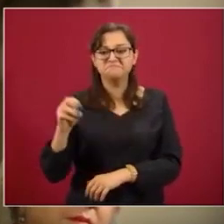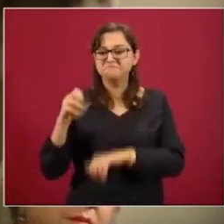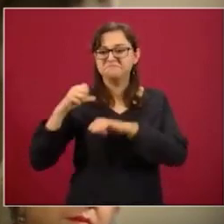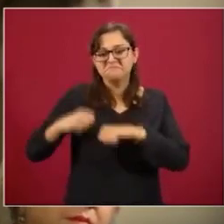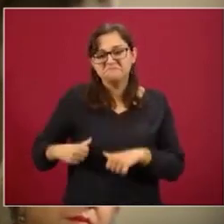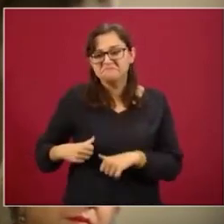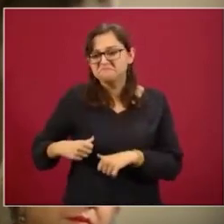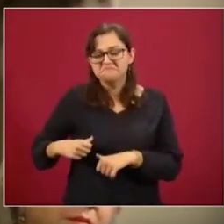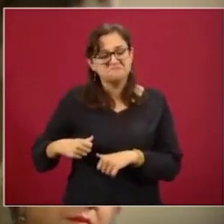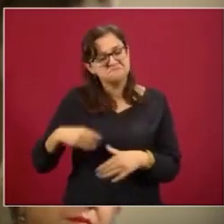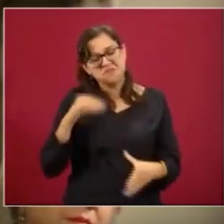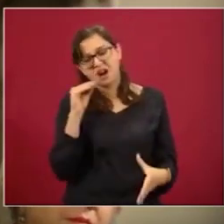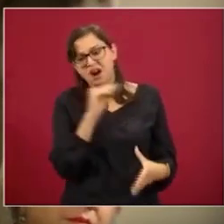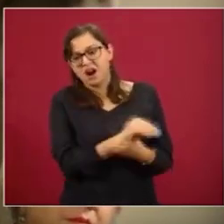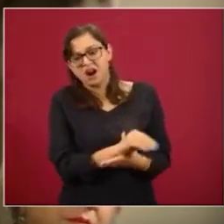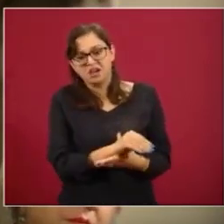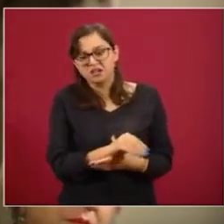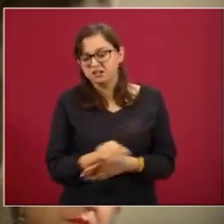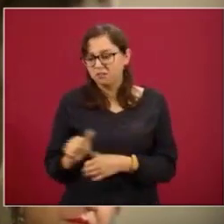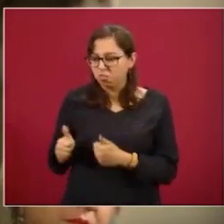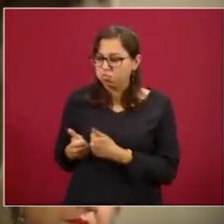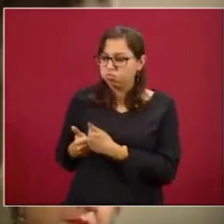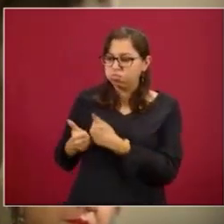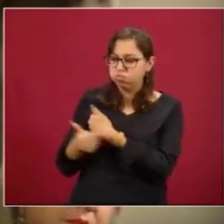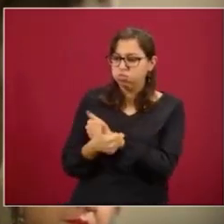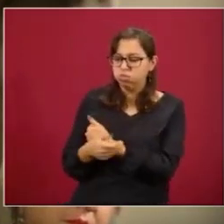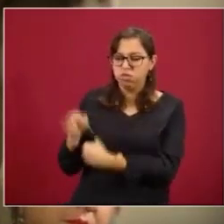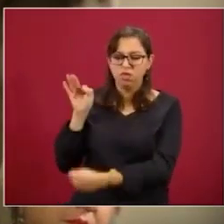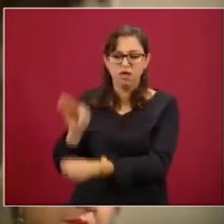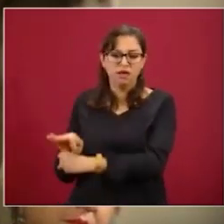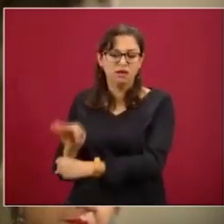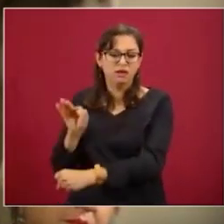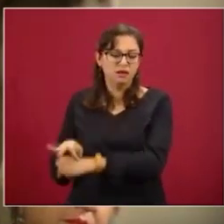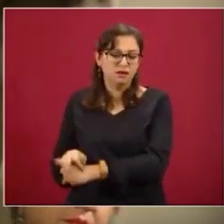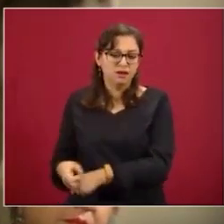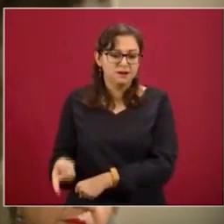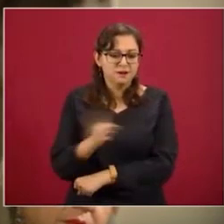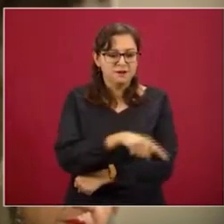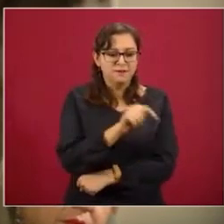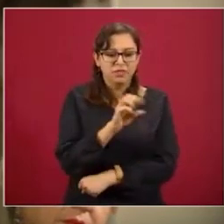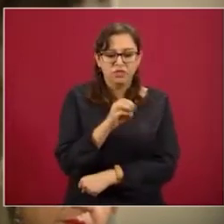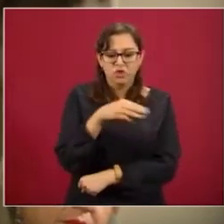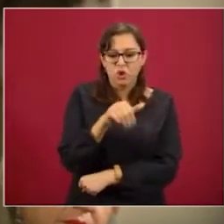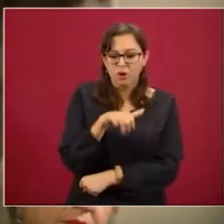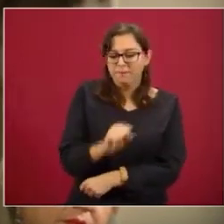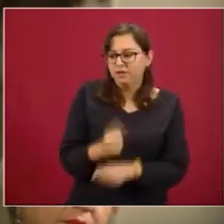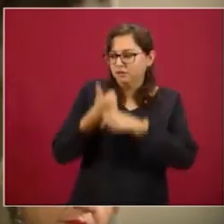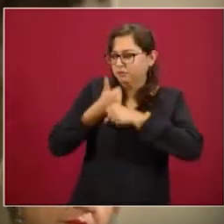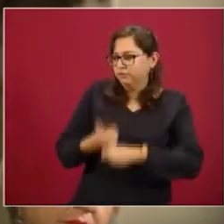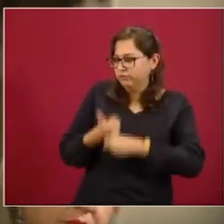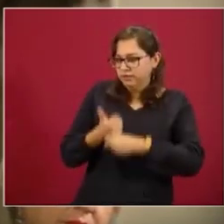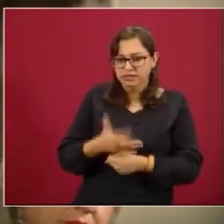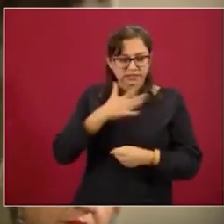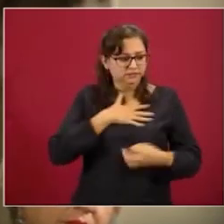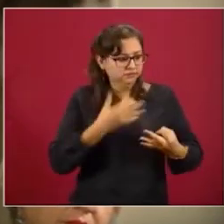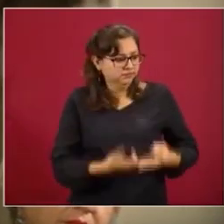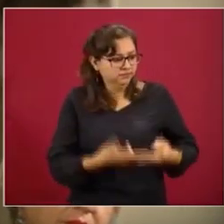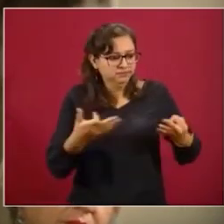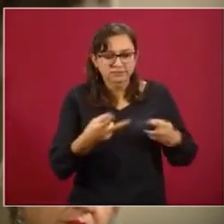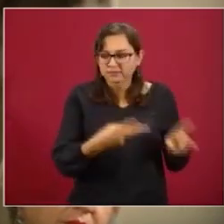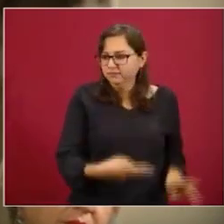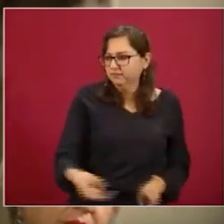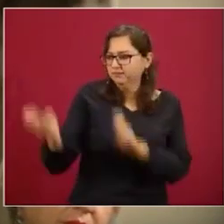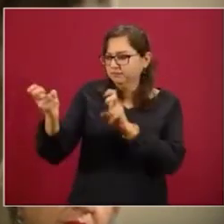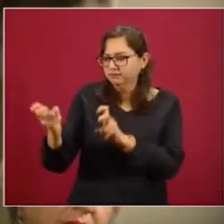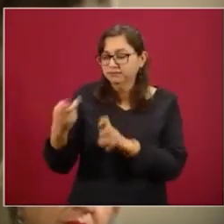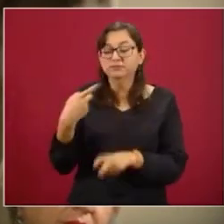encubrieron la operación realizada. Tomás Gauch no sólo es víctima del robo de su propiedad, sino